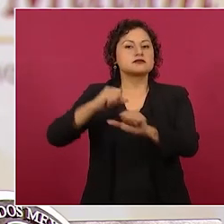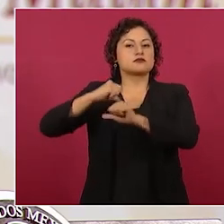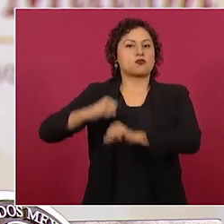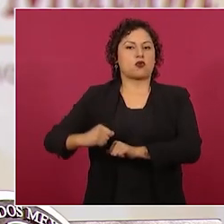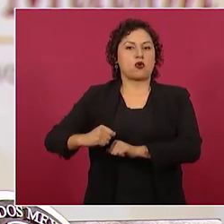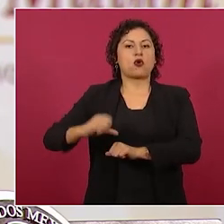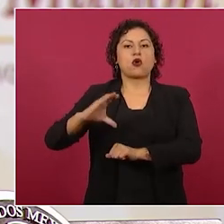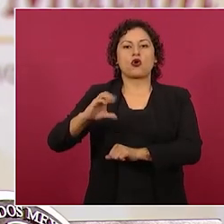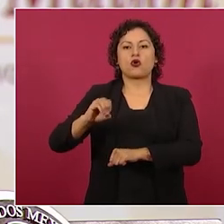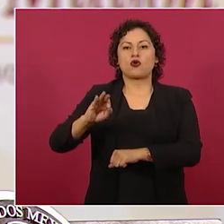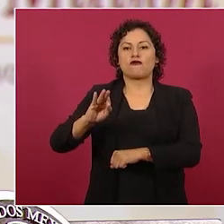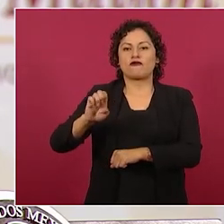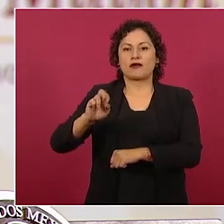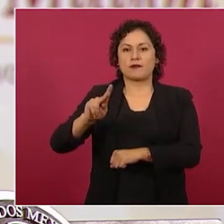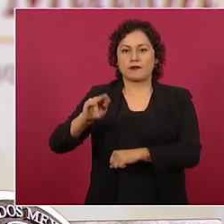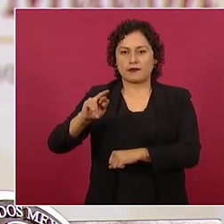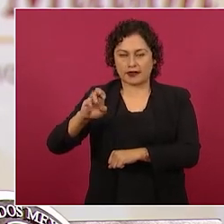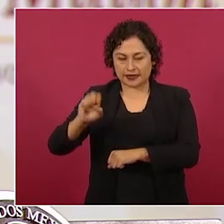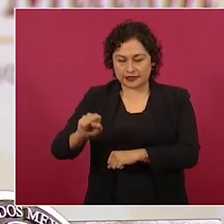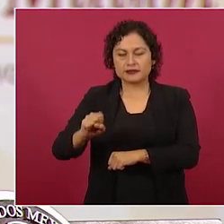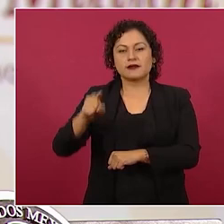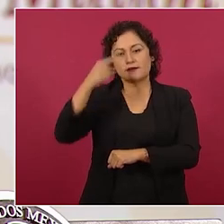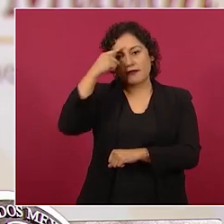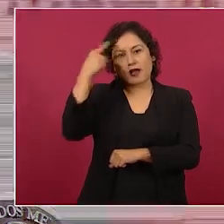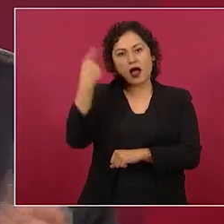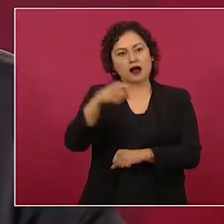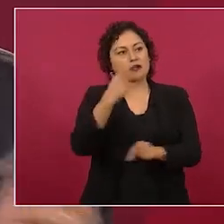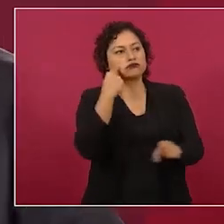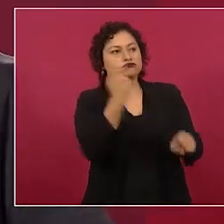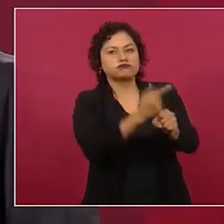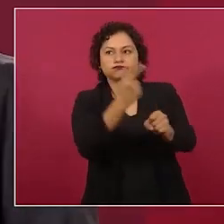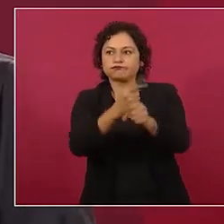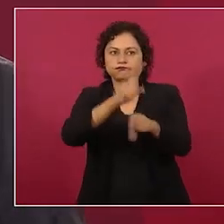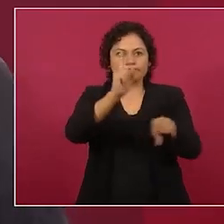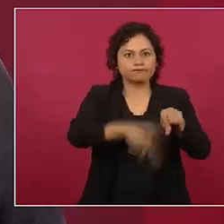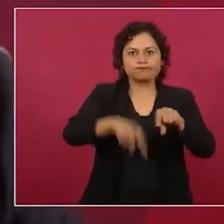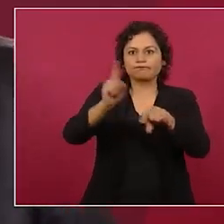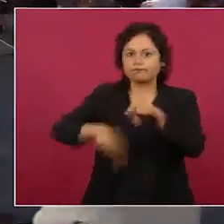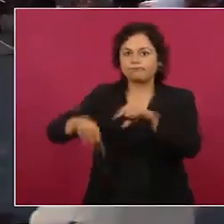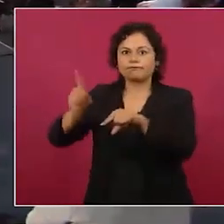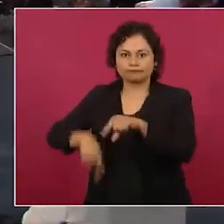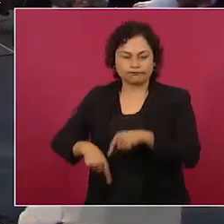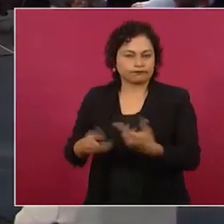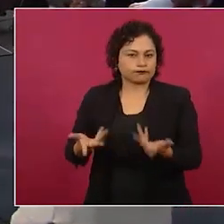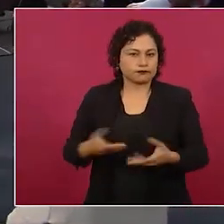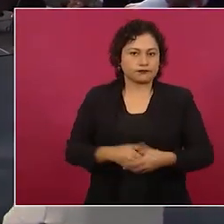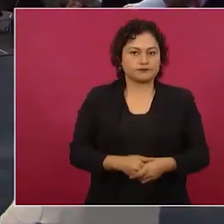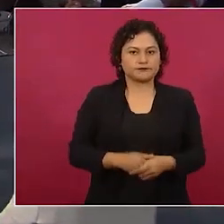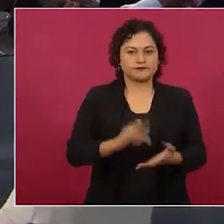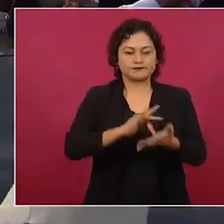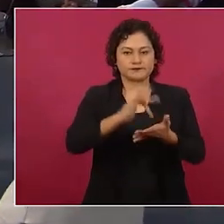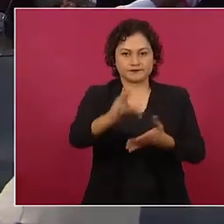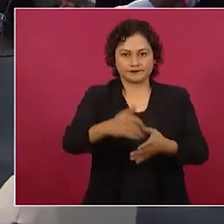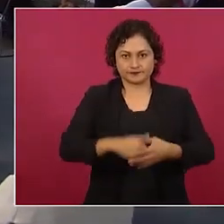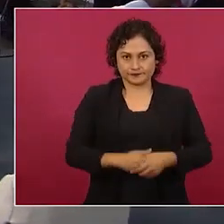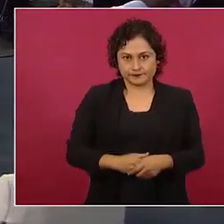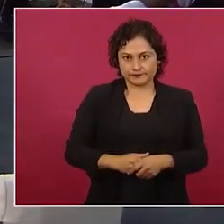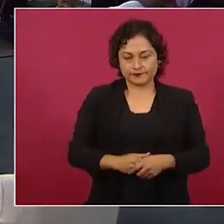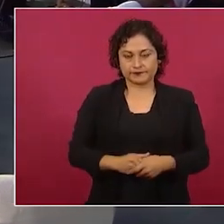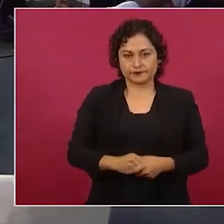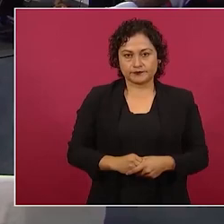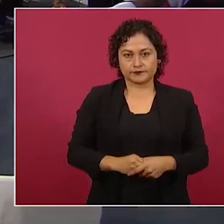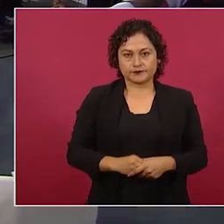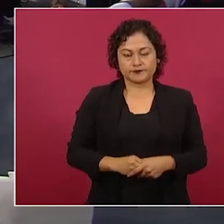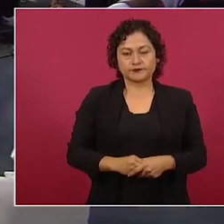que se retiren de los establecimientos este tipo de máquinas expendedoras y también